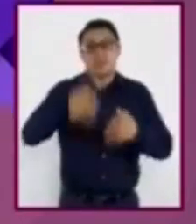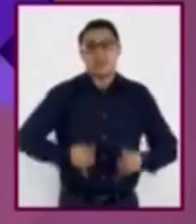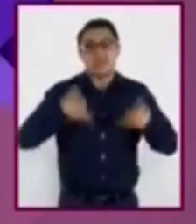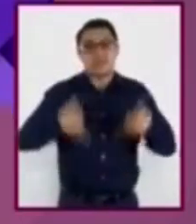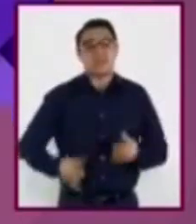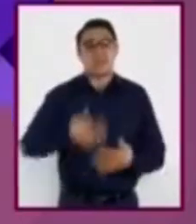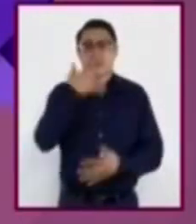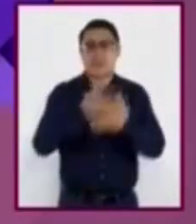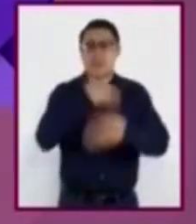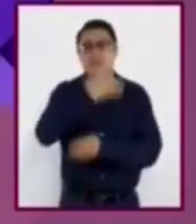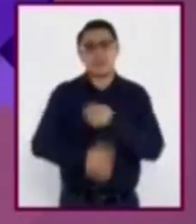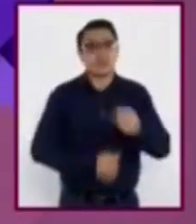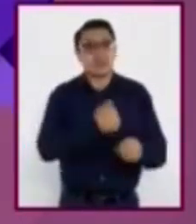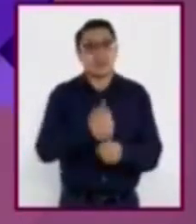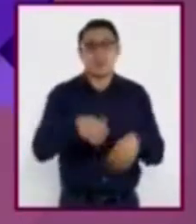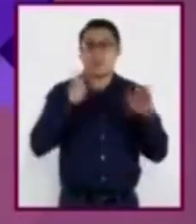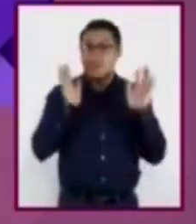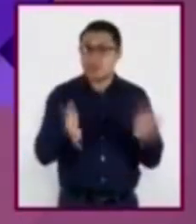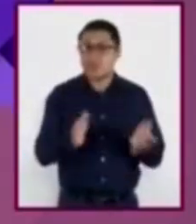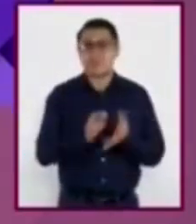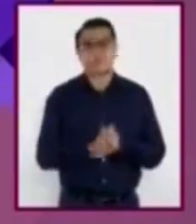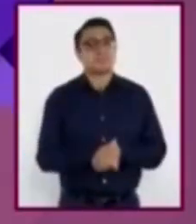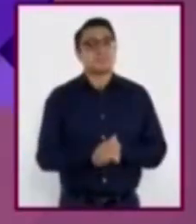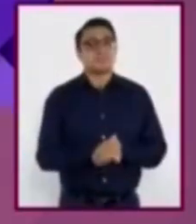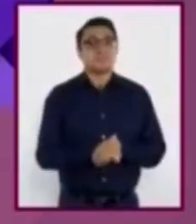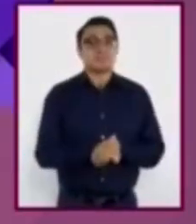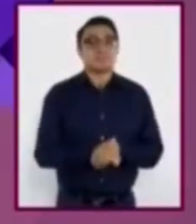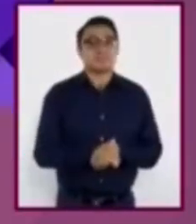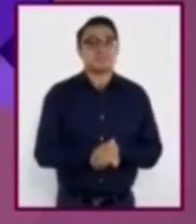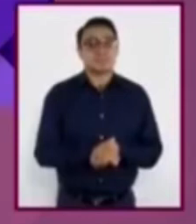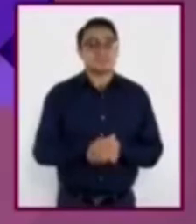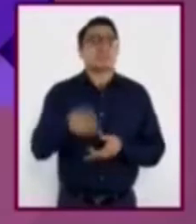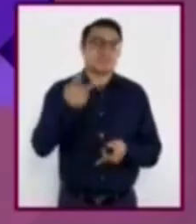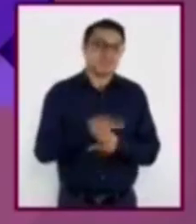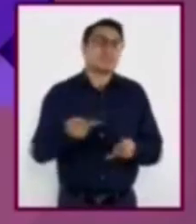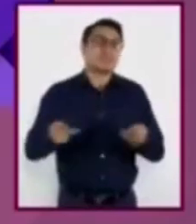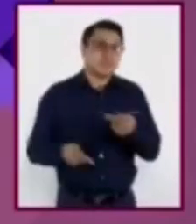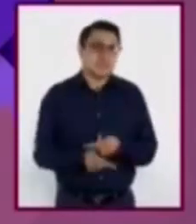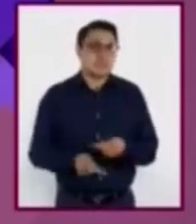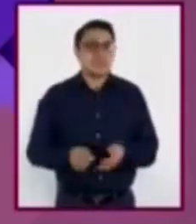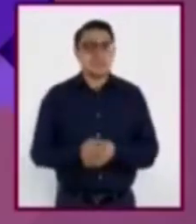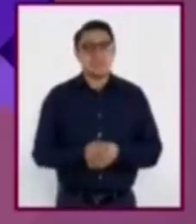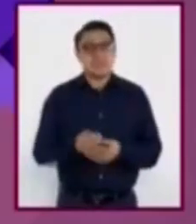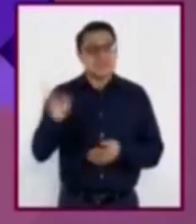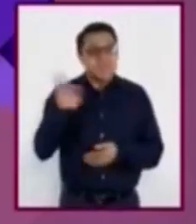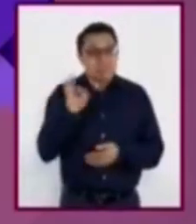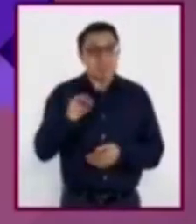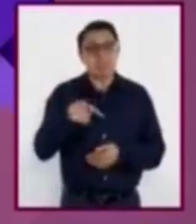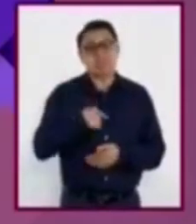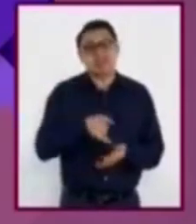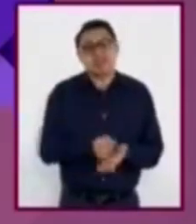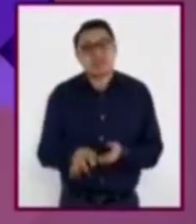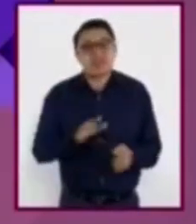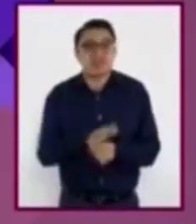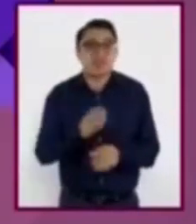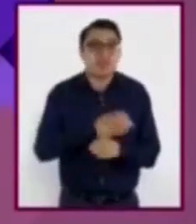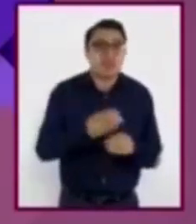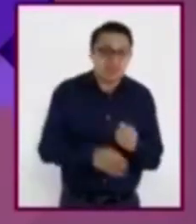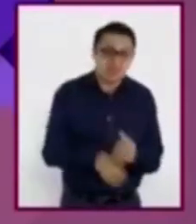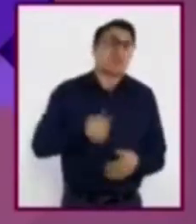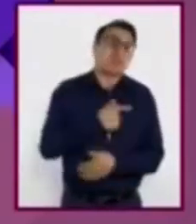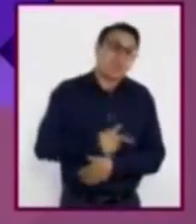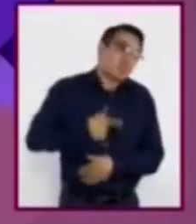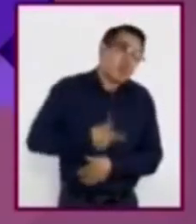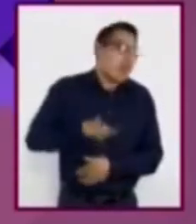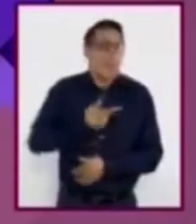Tengo 15 y aparte ya estoy en punto de llegar y preparatoria y tengo que decidir qué cosas me van a gustar, qué cosas me